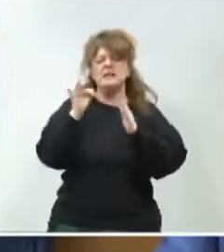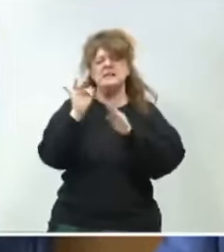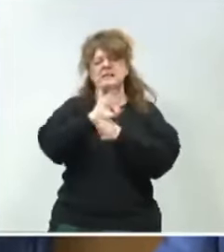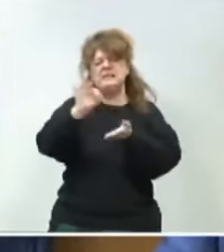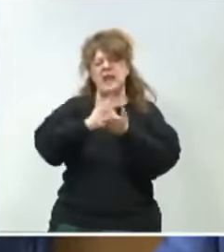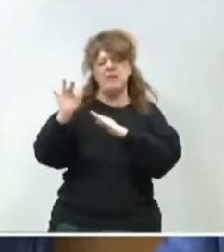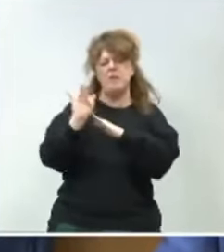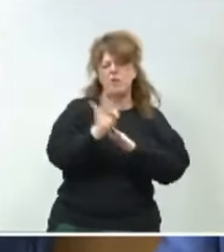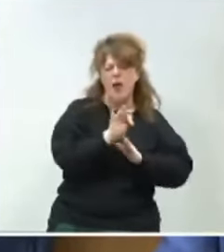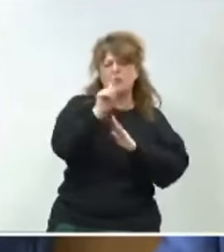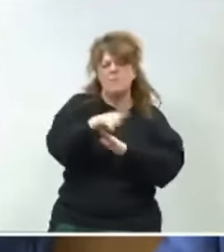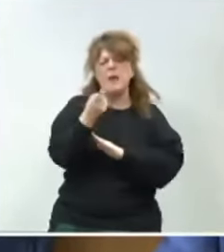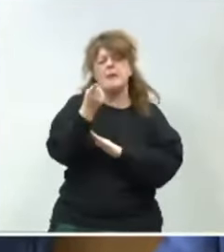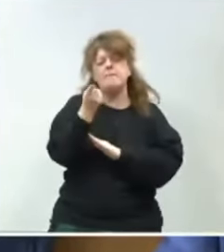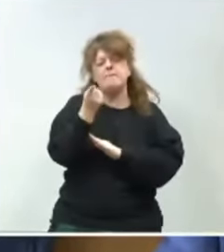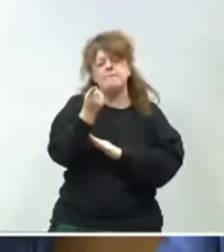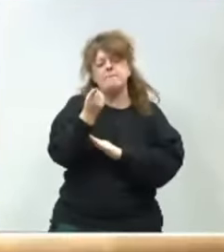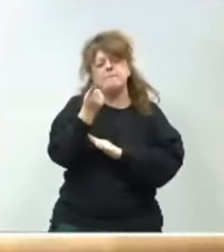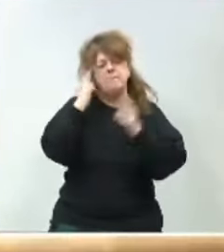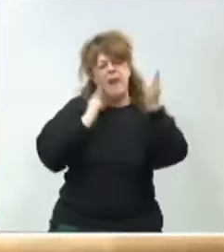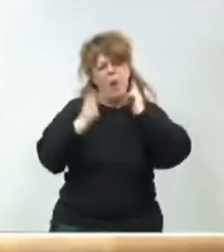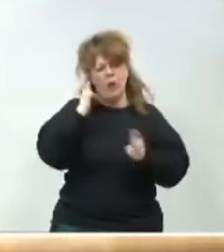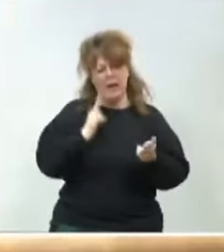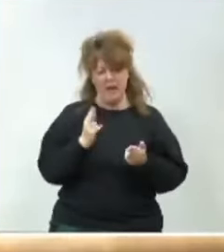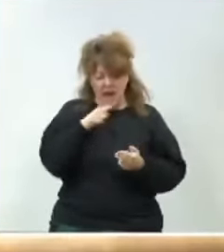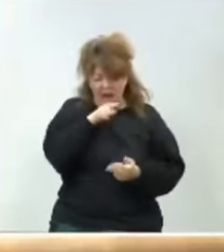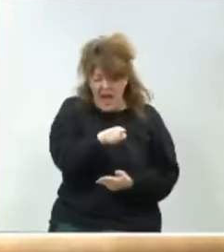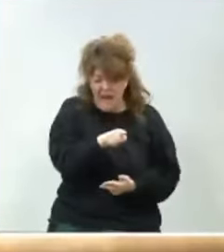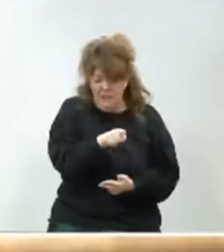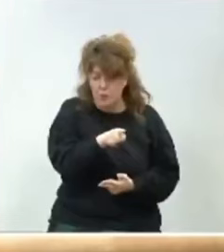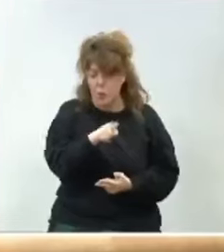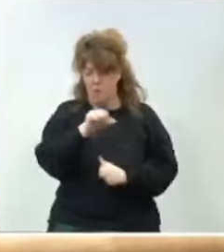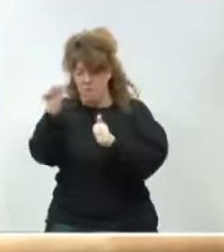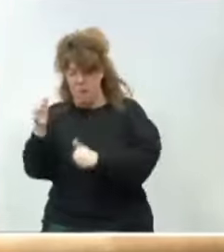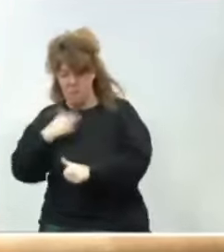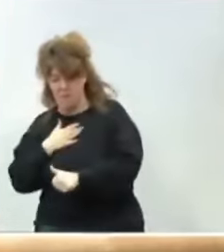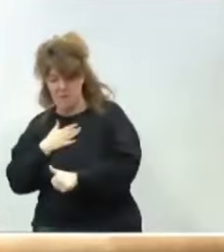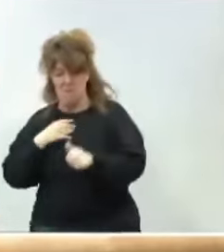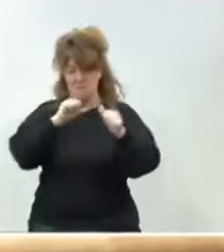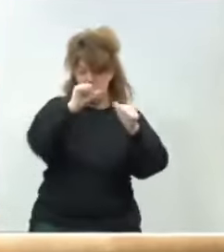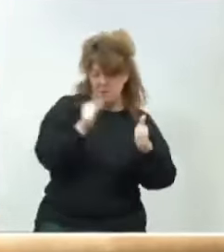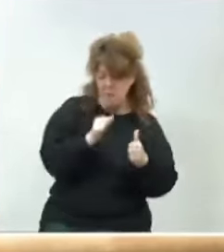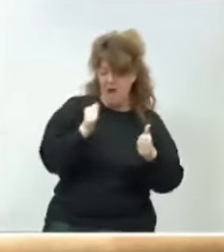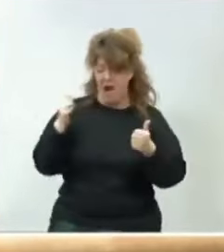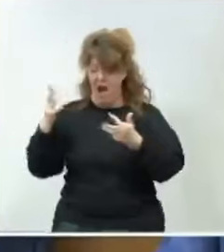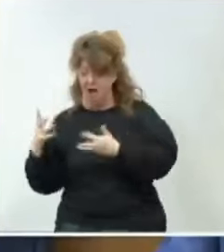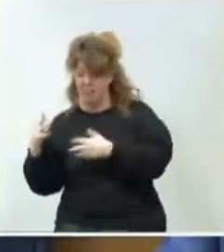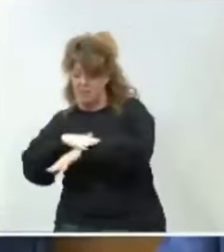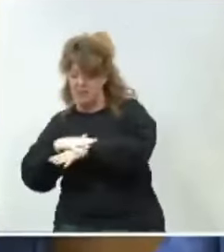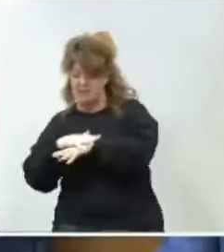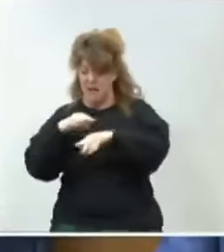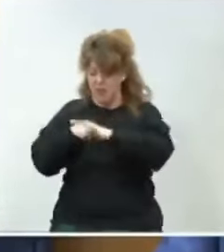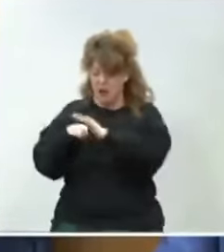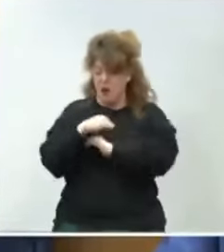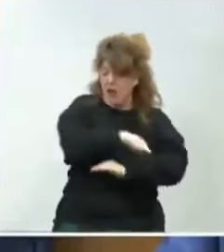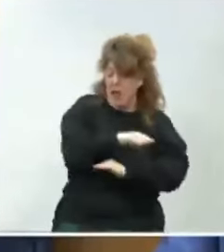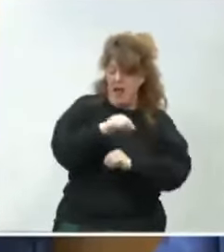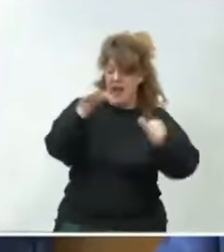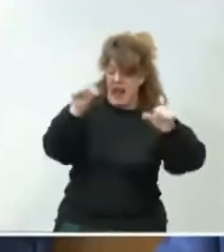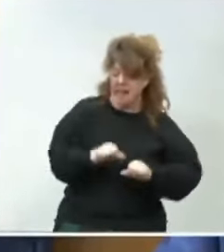o peluquería? Esa es la manera que tenemos uno y otro de administrar la crisis. Mientras que nosotros